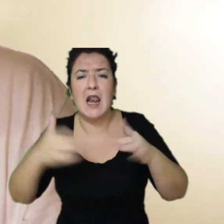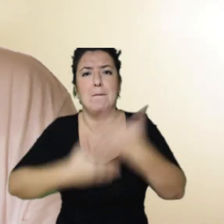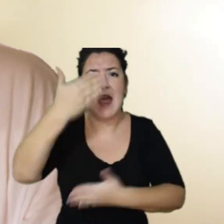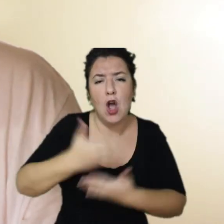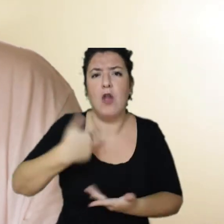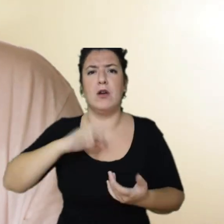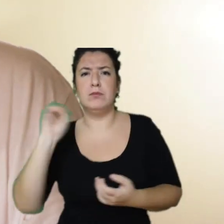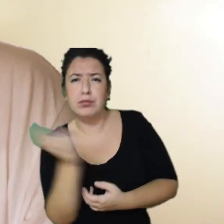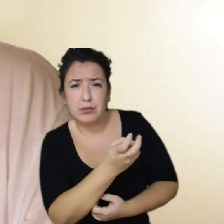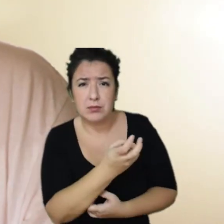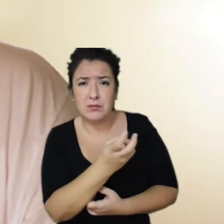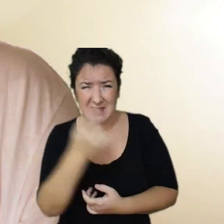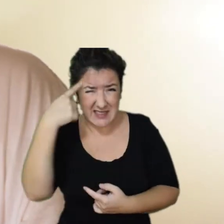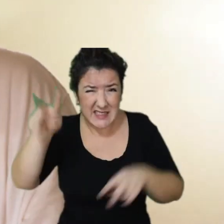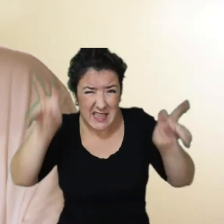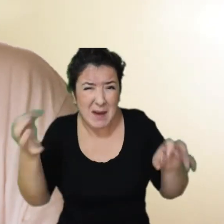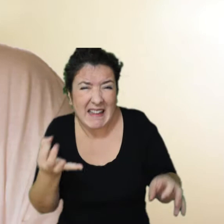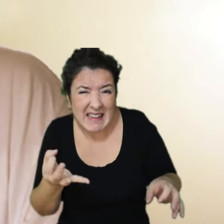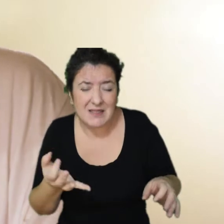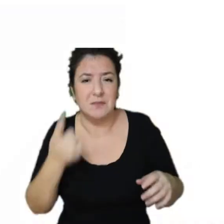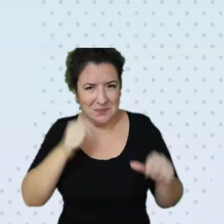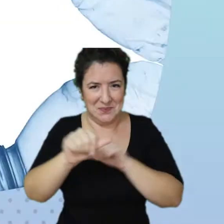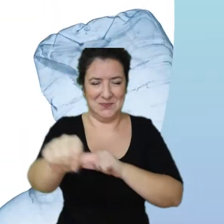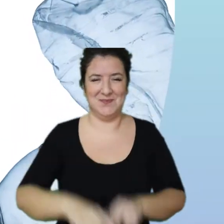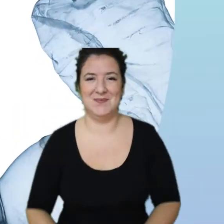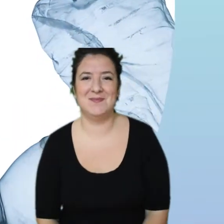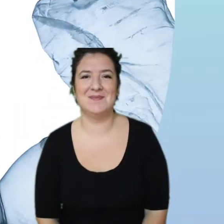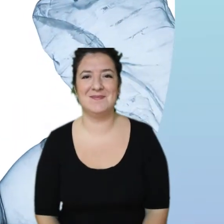periódico? ¿Quieres que veamos de qué va todo esto? Pues venga, vamos a verlo.